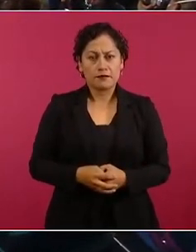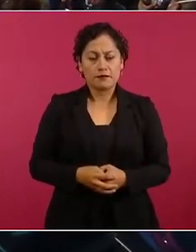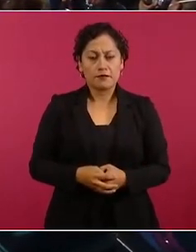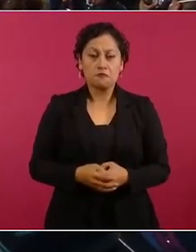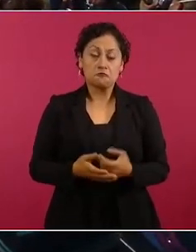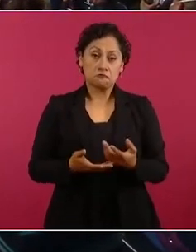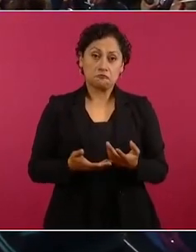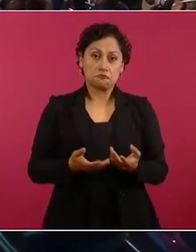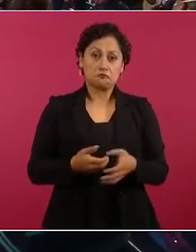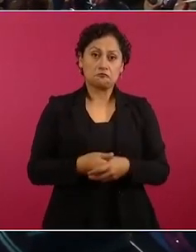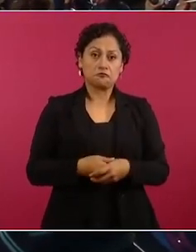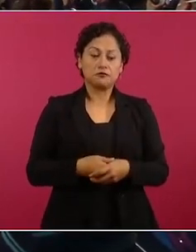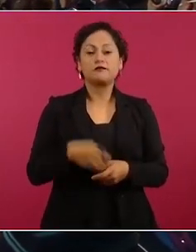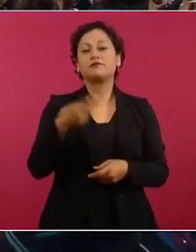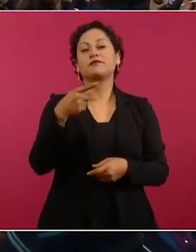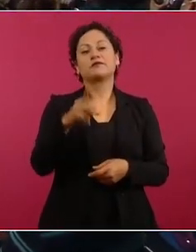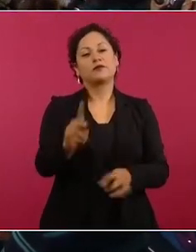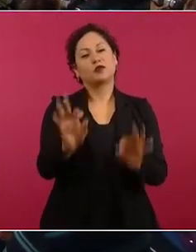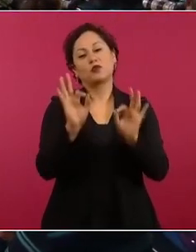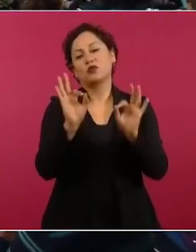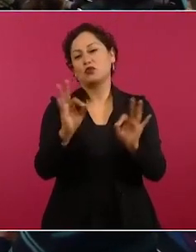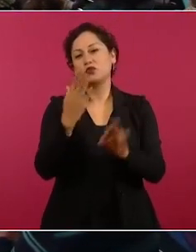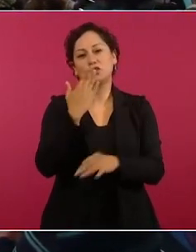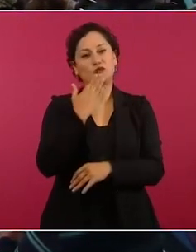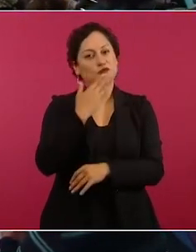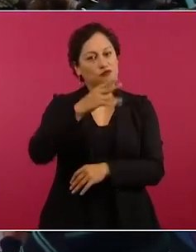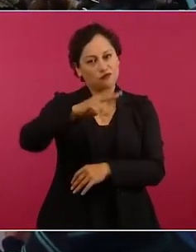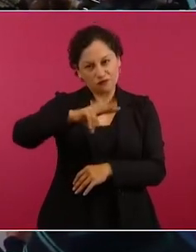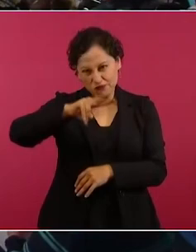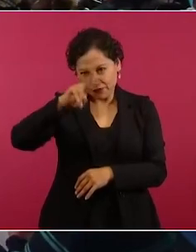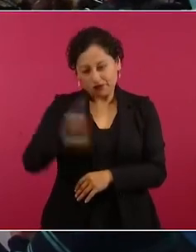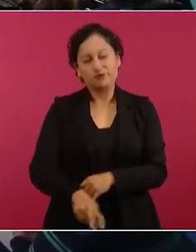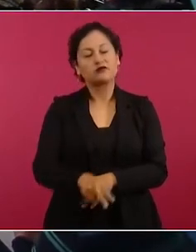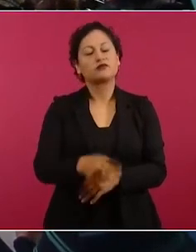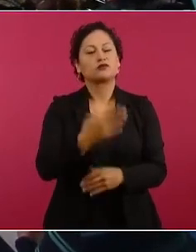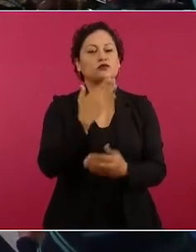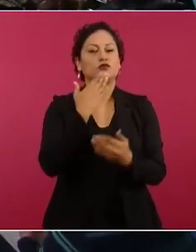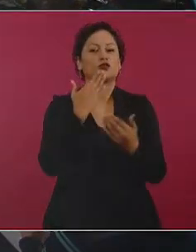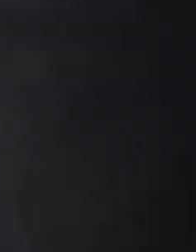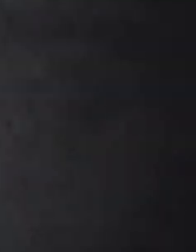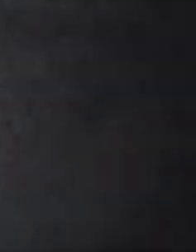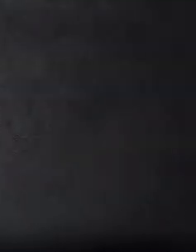Pero muy bien, la verdad, la verdad, muy bien ayer.